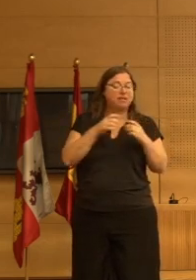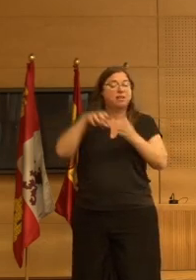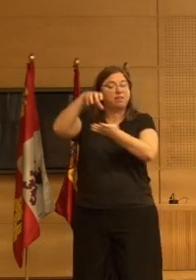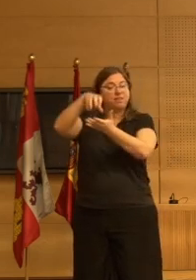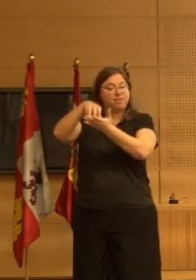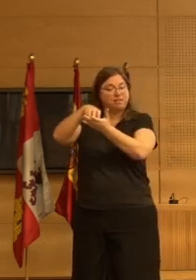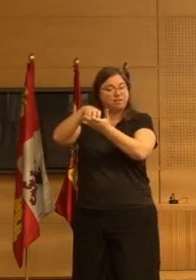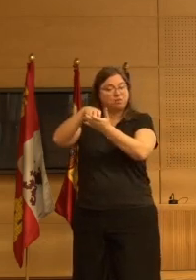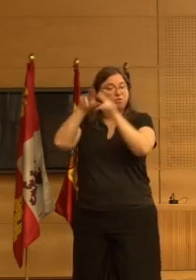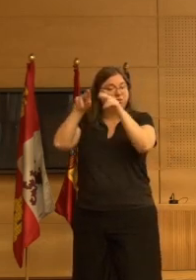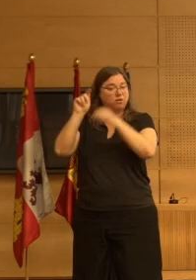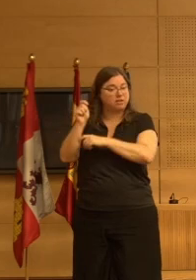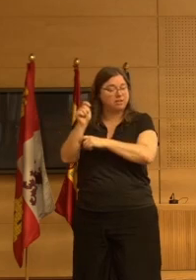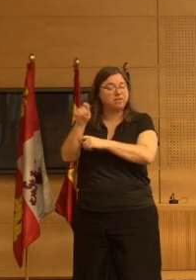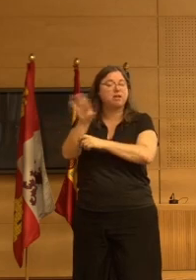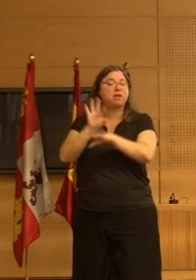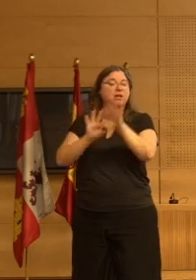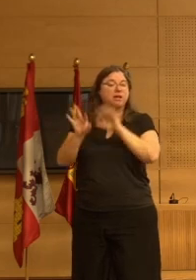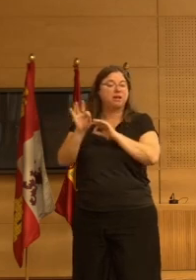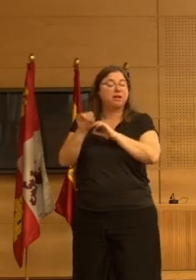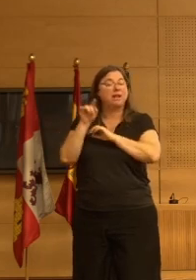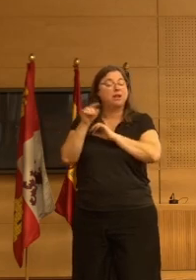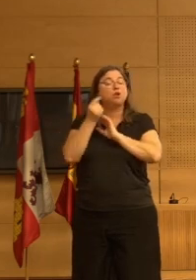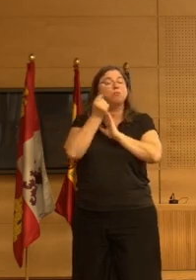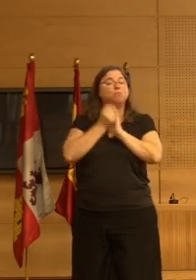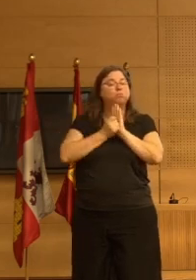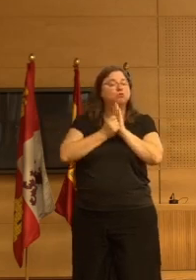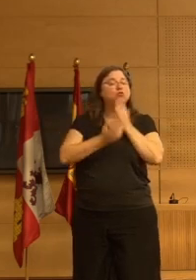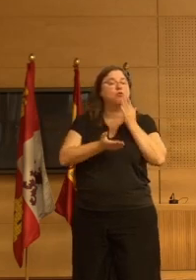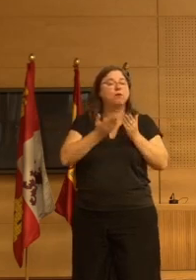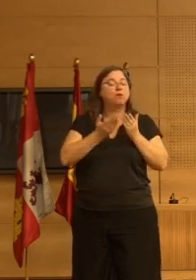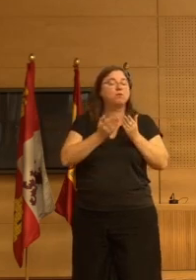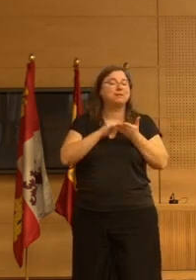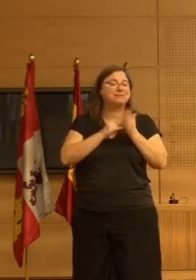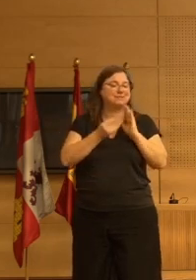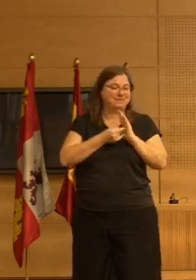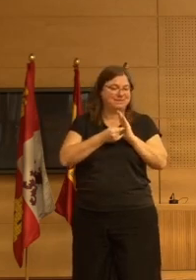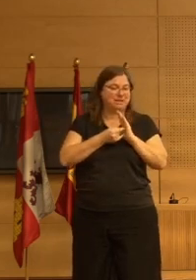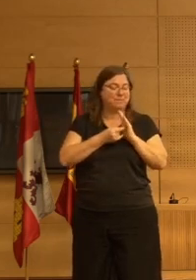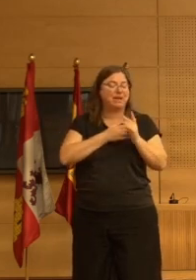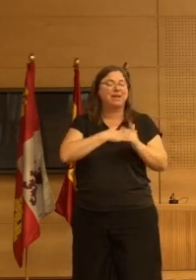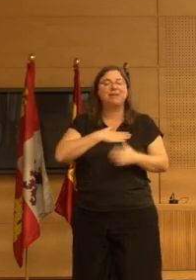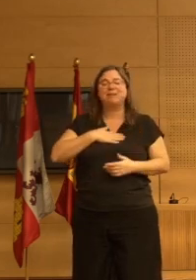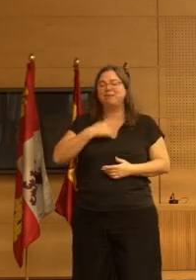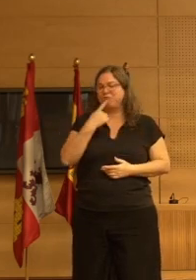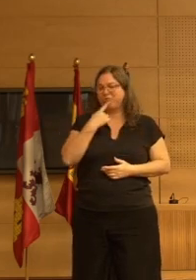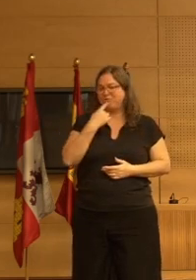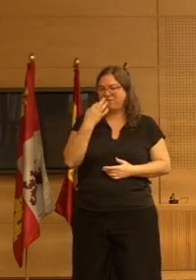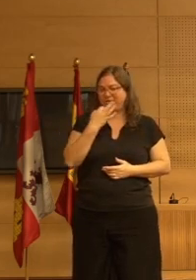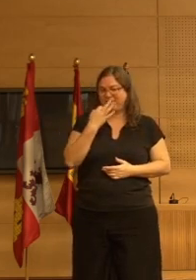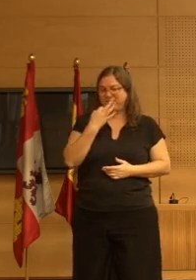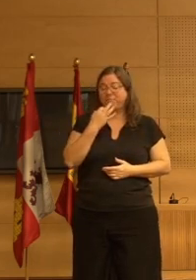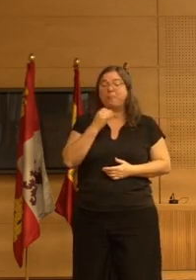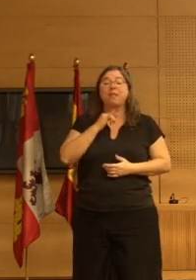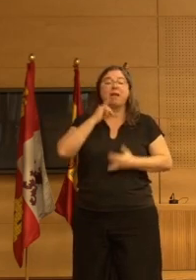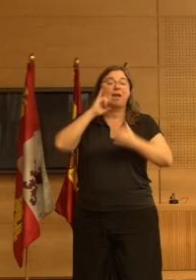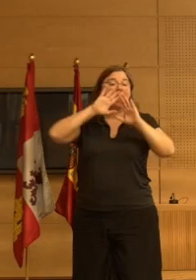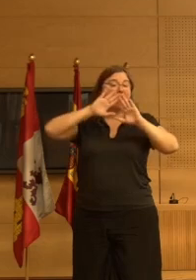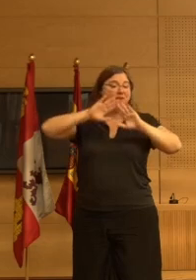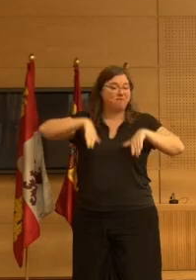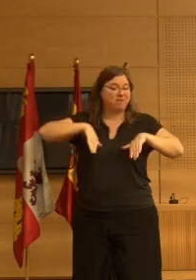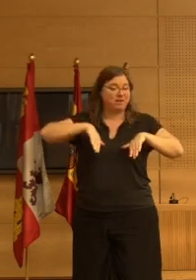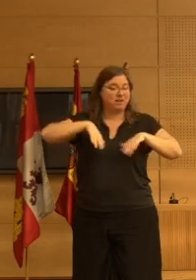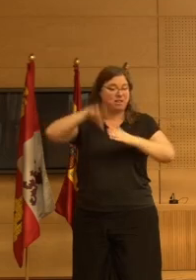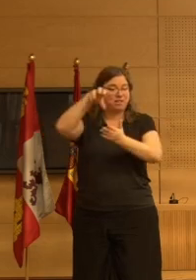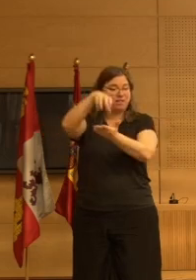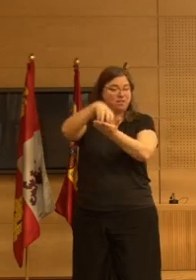finalmente puntuarán valorarán con ese sistema de calidad con todo esto qué quiero decir que al final un